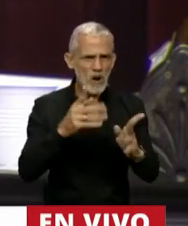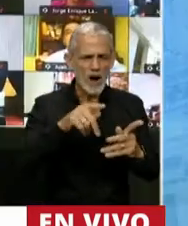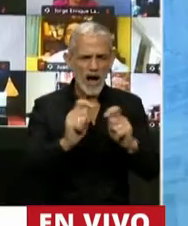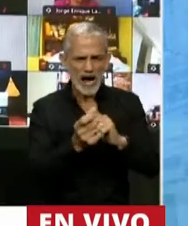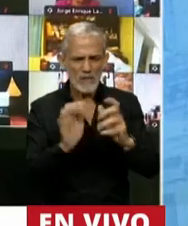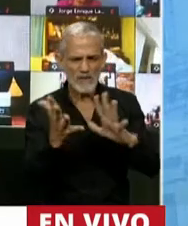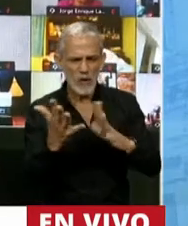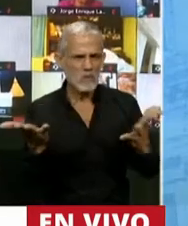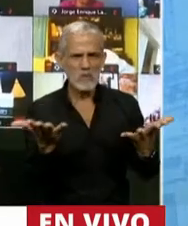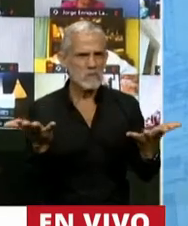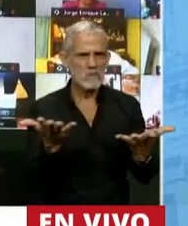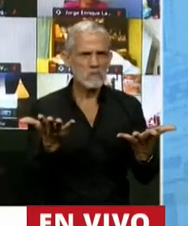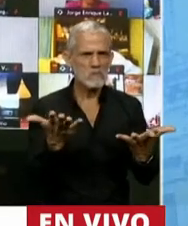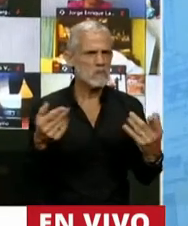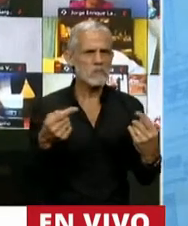cambió la metodología.